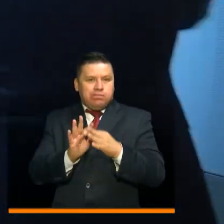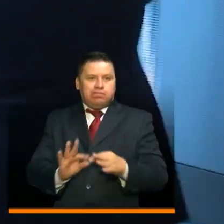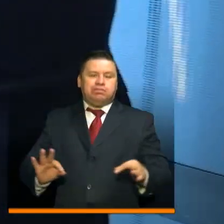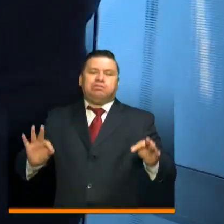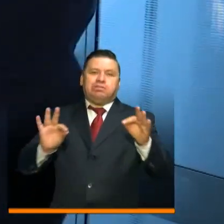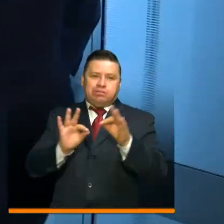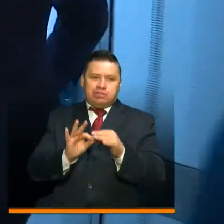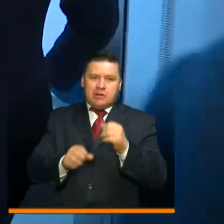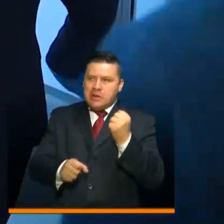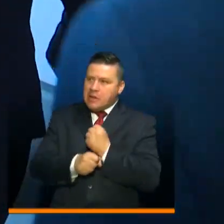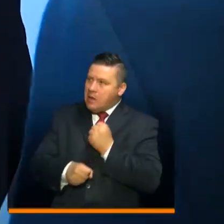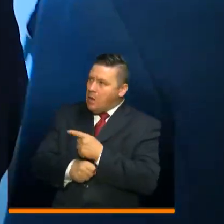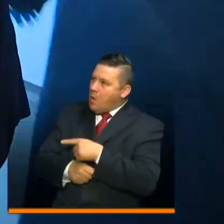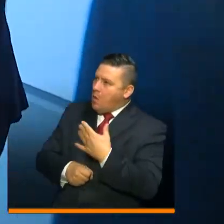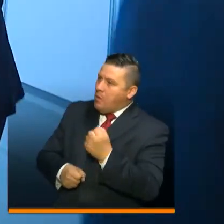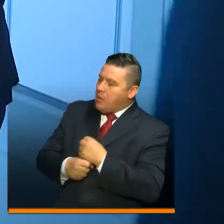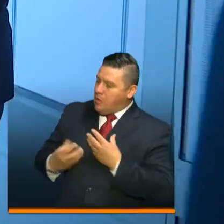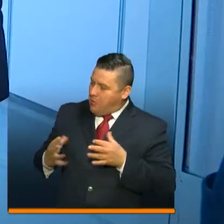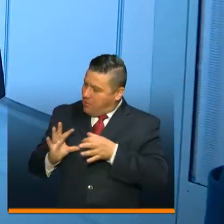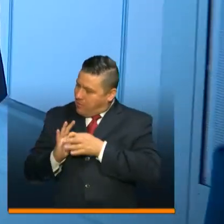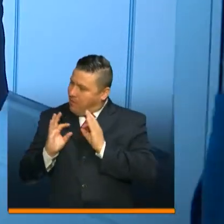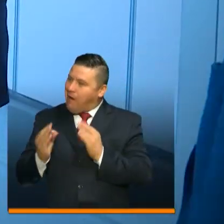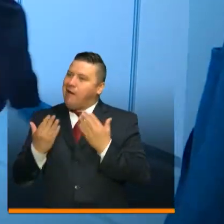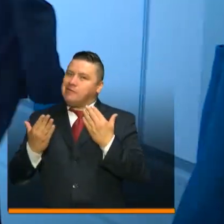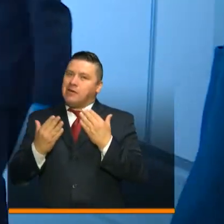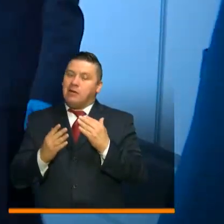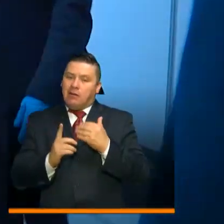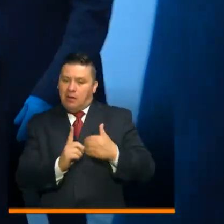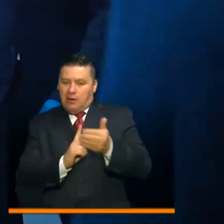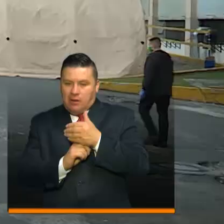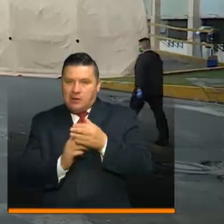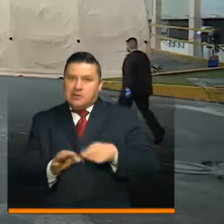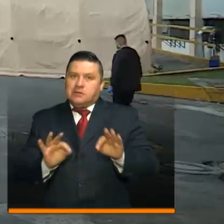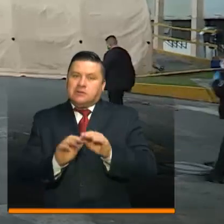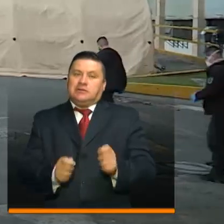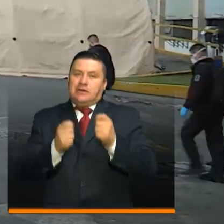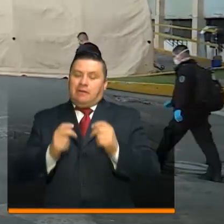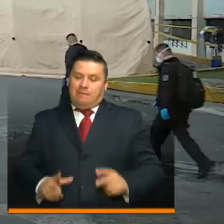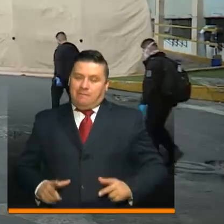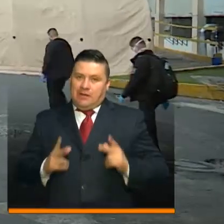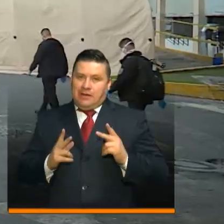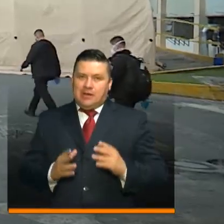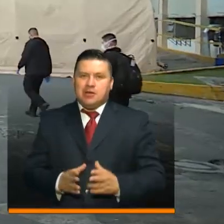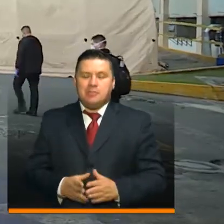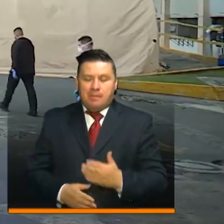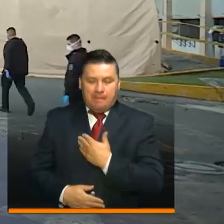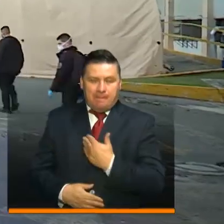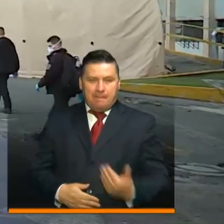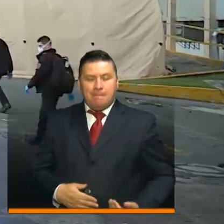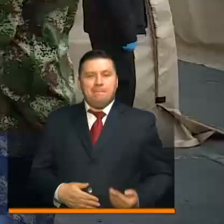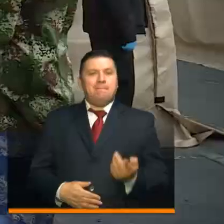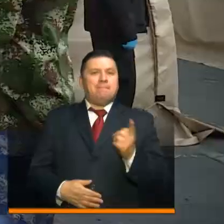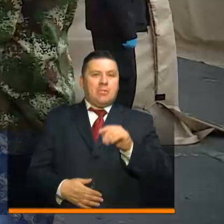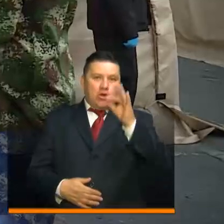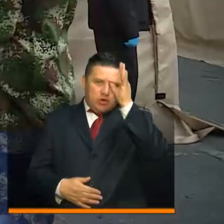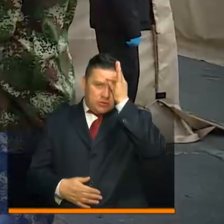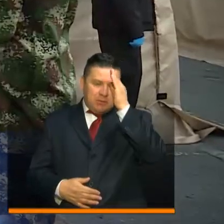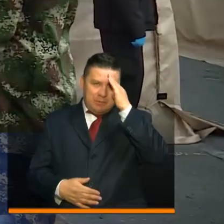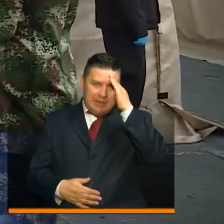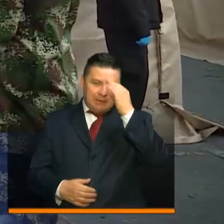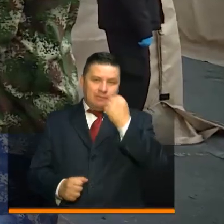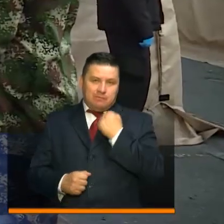importancia de este trabajo en equipo para proteger la salud y la vida. El presidente también estuvo en el Hospital